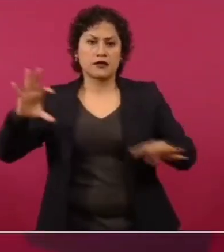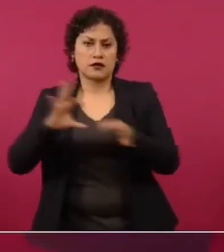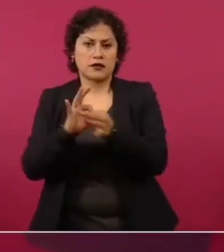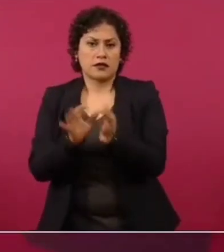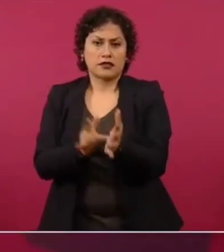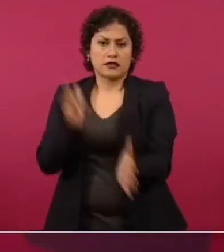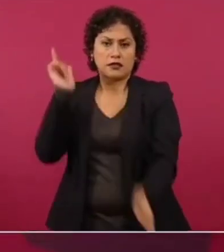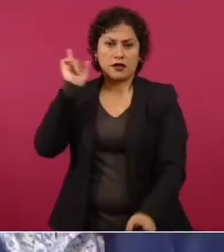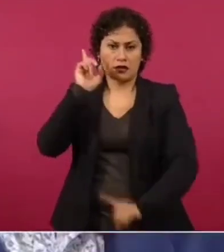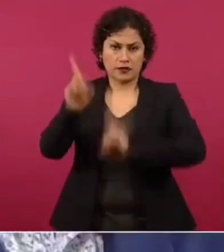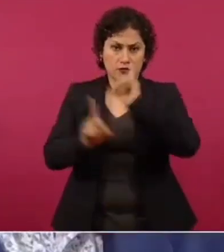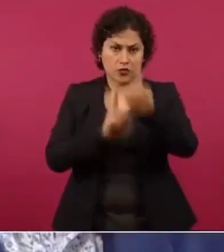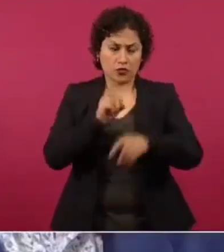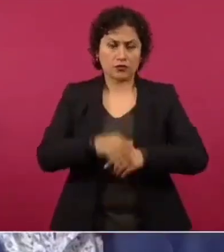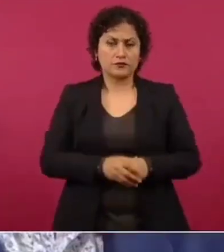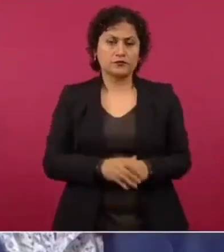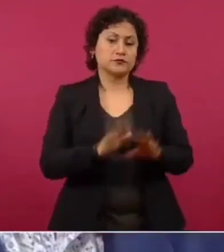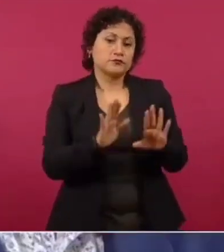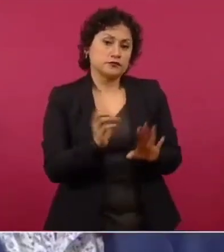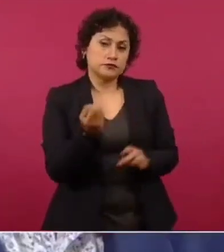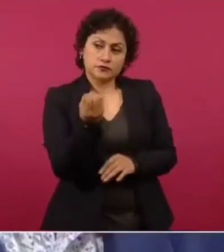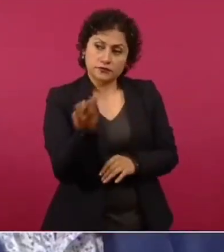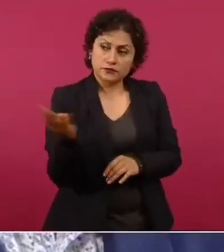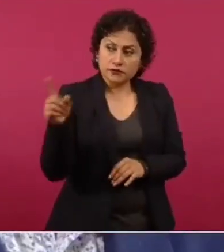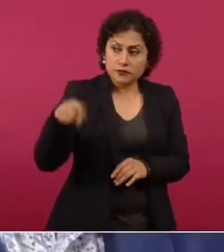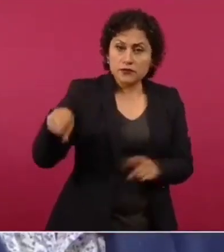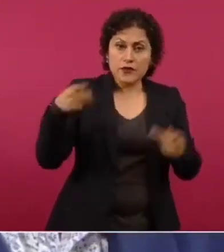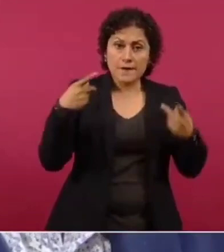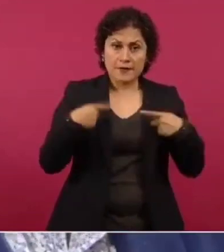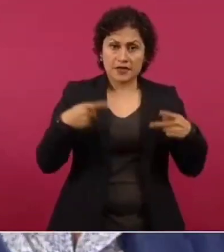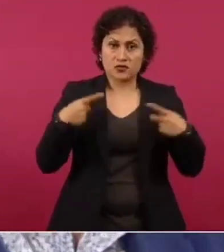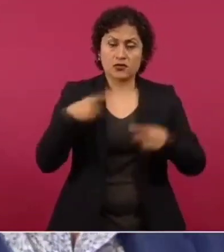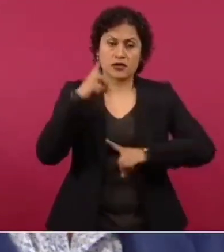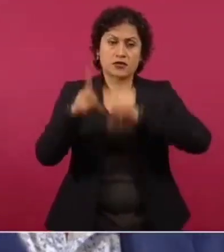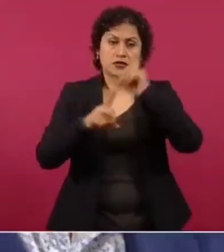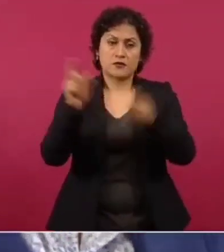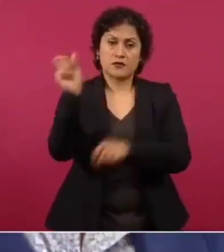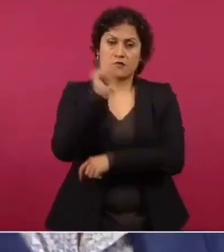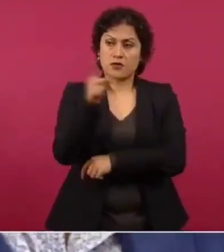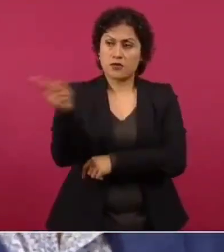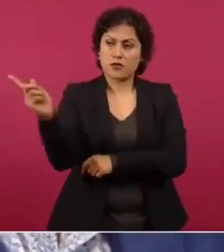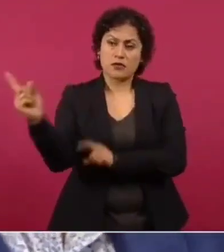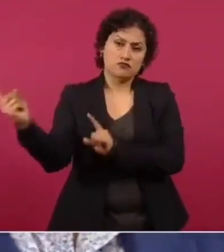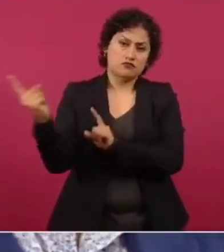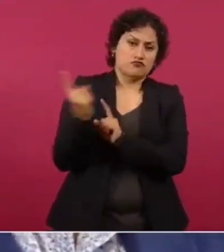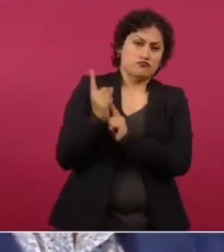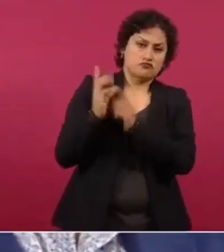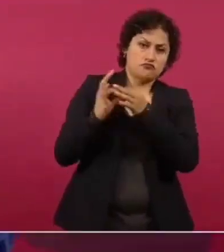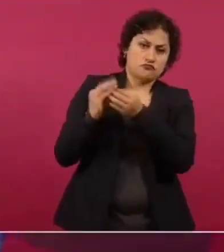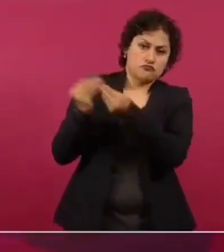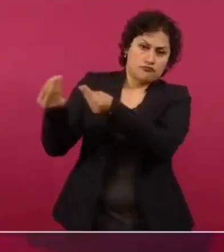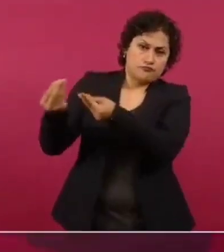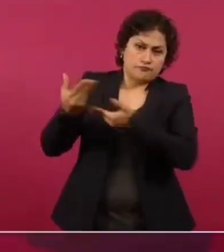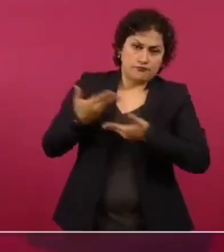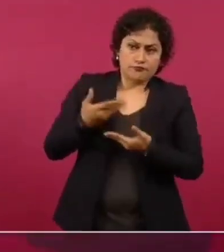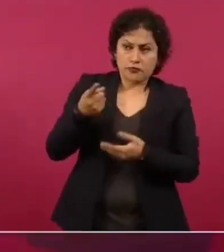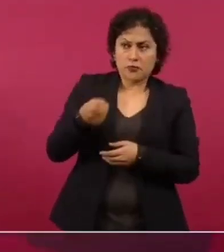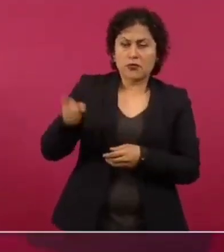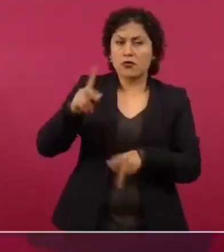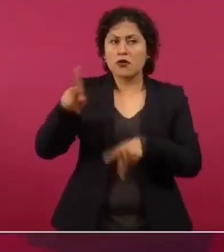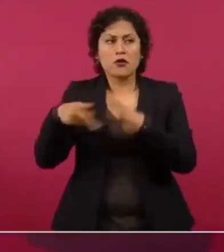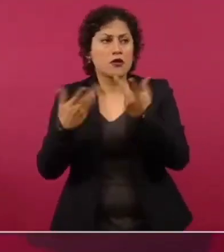se han acercado a dar los testimonios son los propios deportistas, que en muchos casos pues son jóvenes que no saben de repente a dónde acudir. Claro,